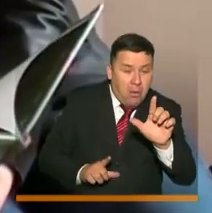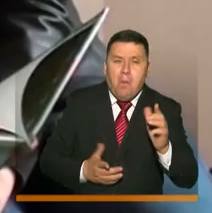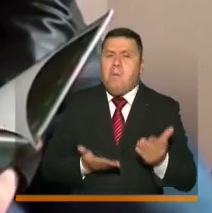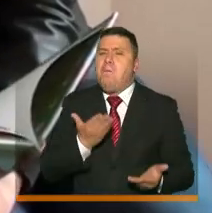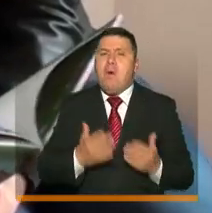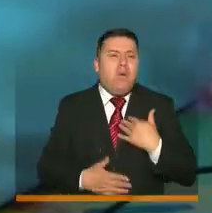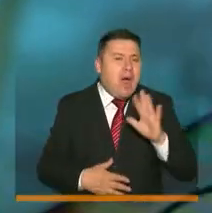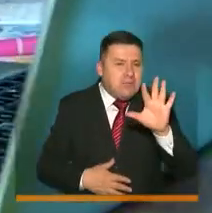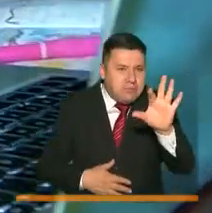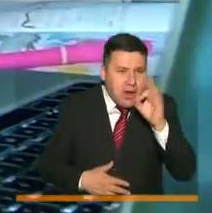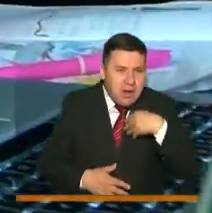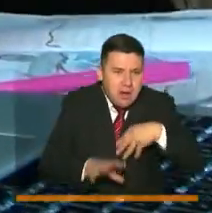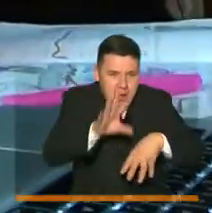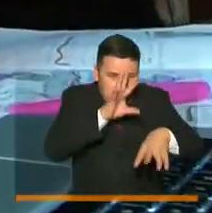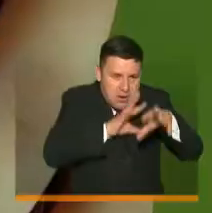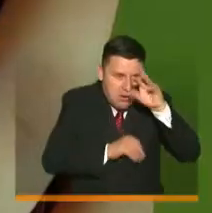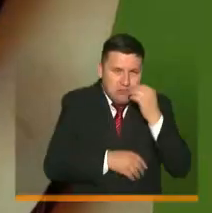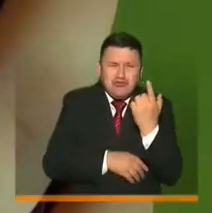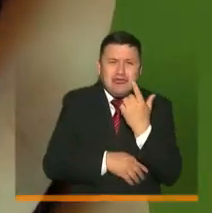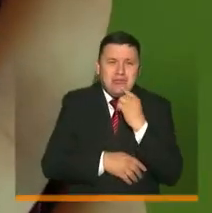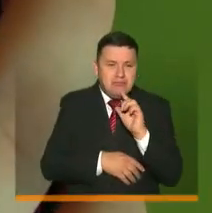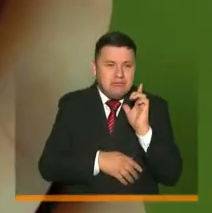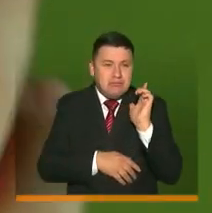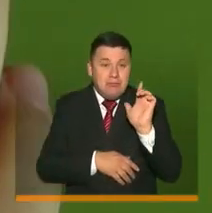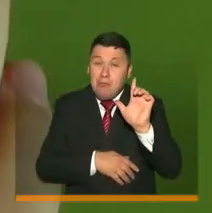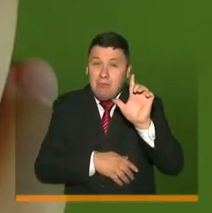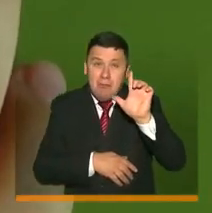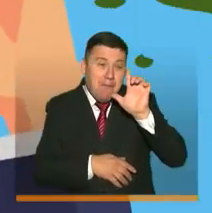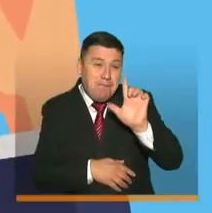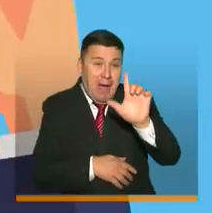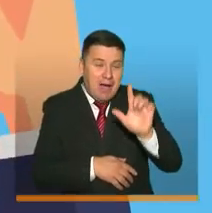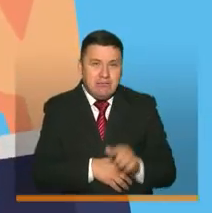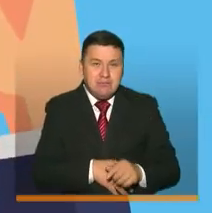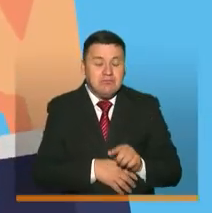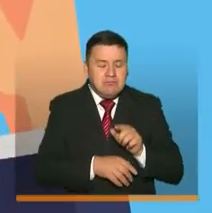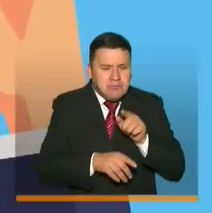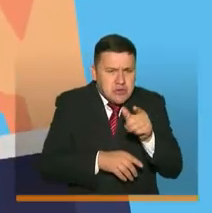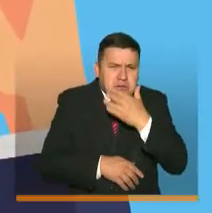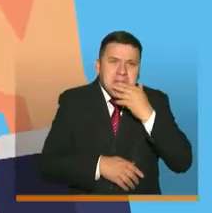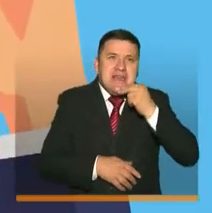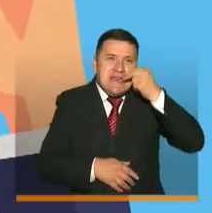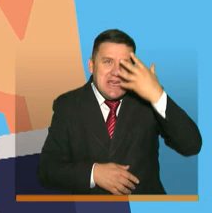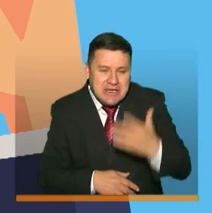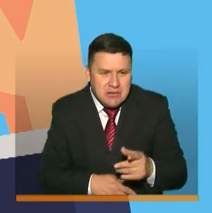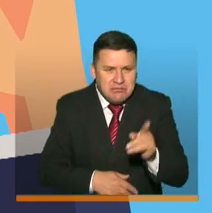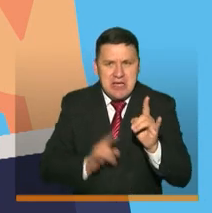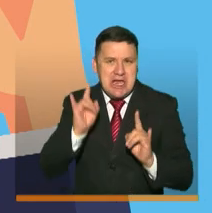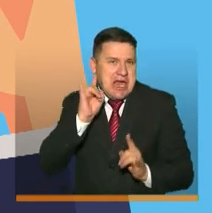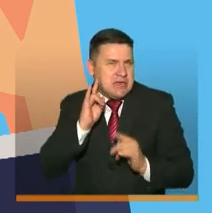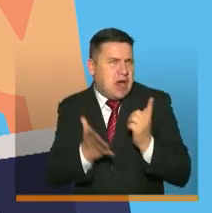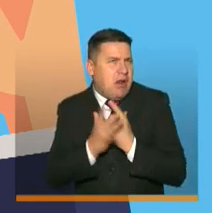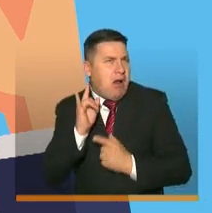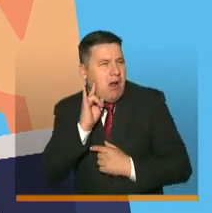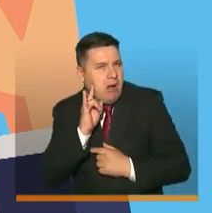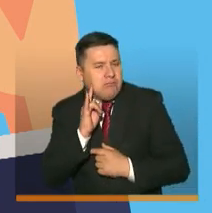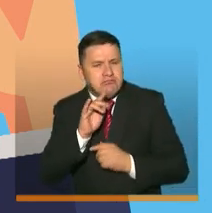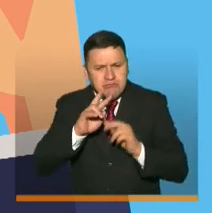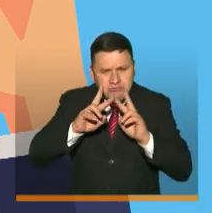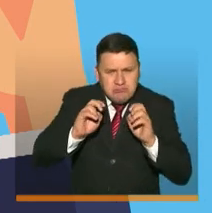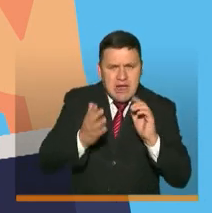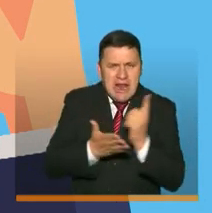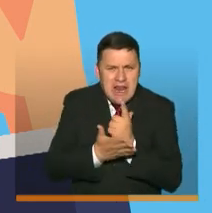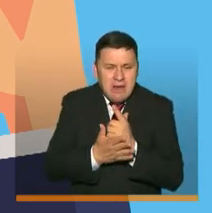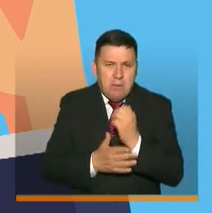posibilidades para el aprendizaje a un clic de distancia. Allí podrán disfrutar de las mejores historias, escuchar audiolibros, explorar